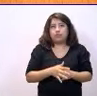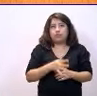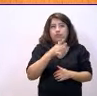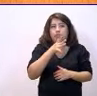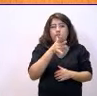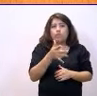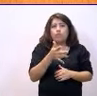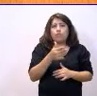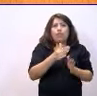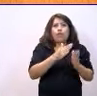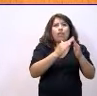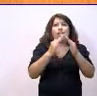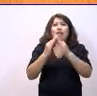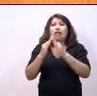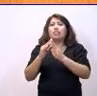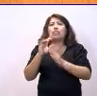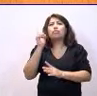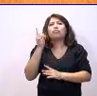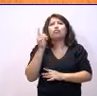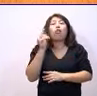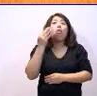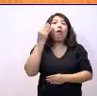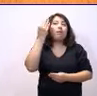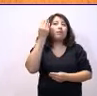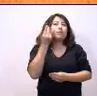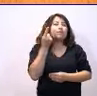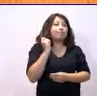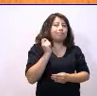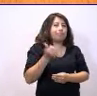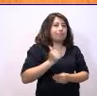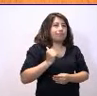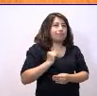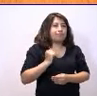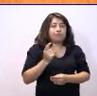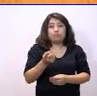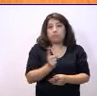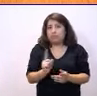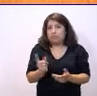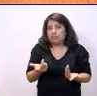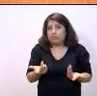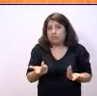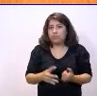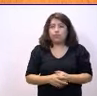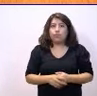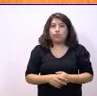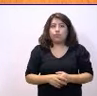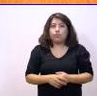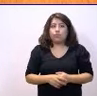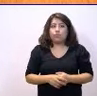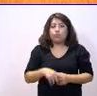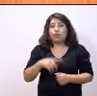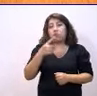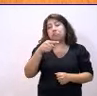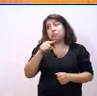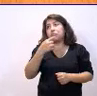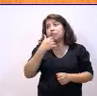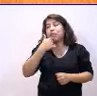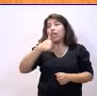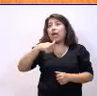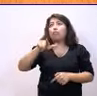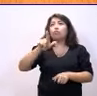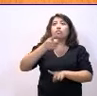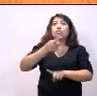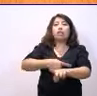sirva para la especulación, porque entonces no habrá acuerdo. Mire, dirá, es que usted es radical. Bueno, quizás sea radical,